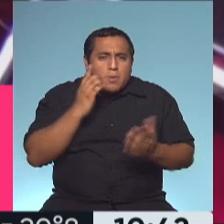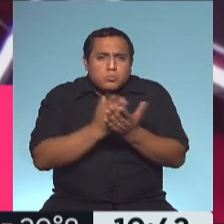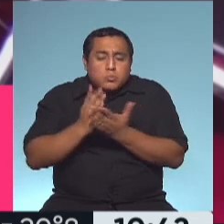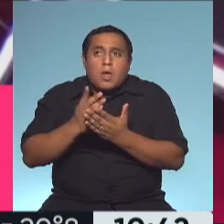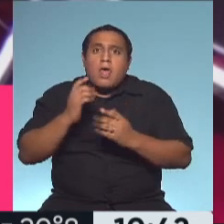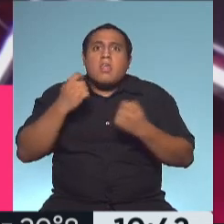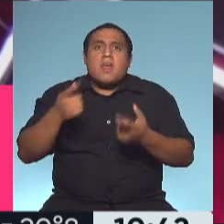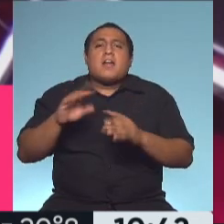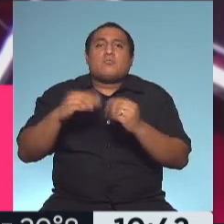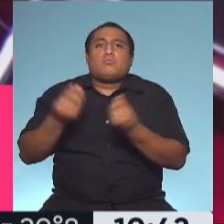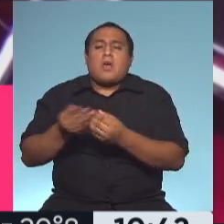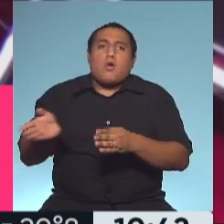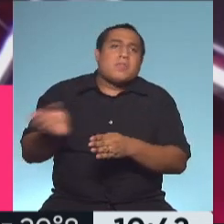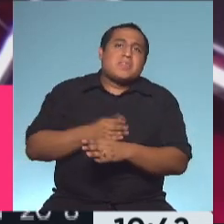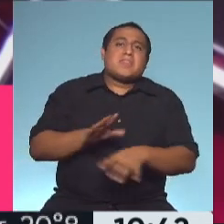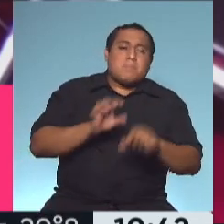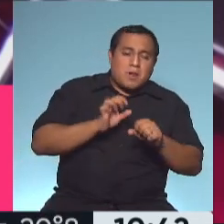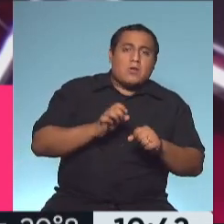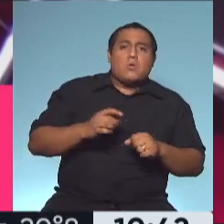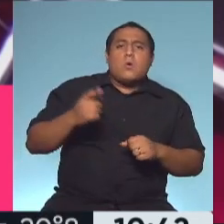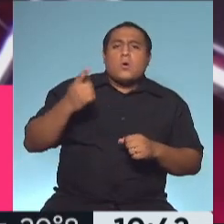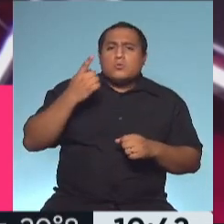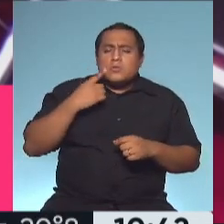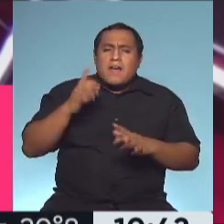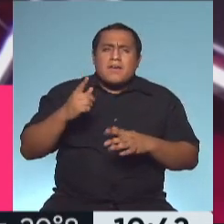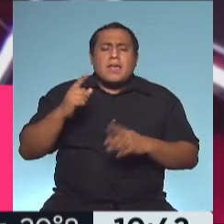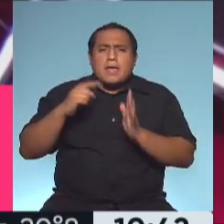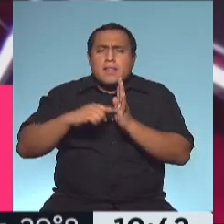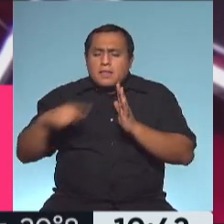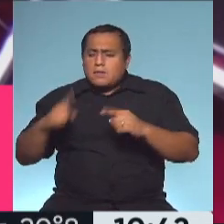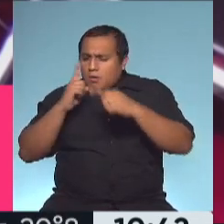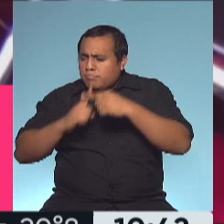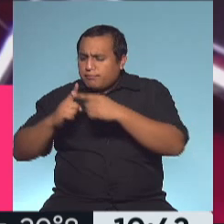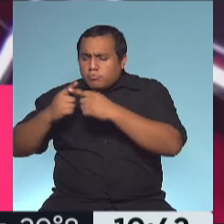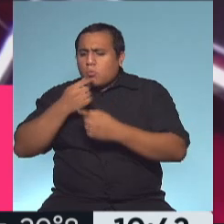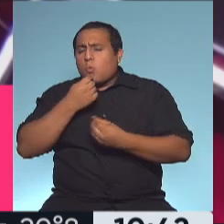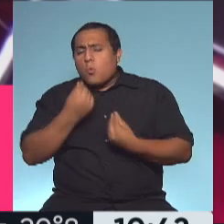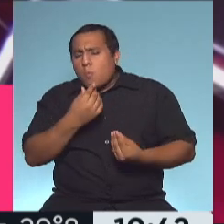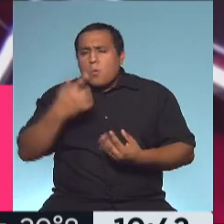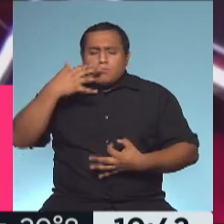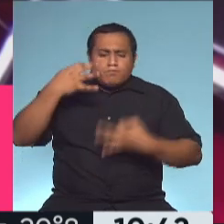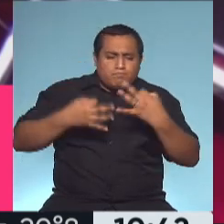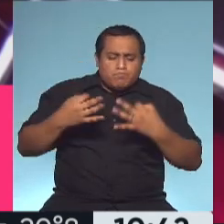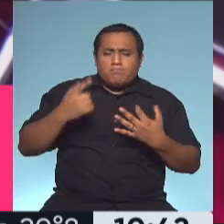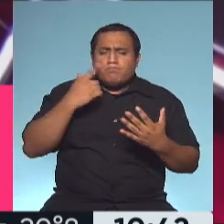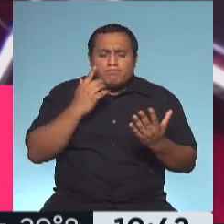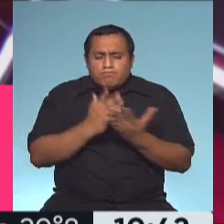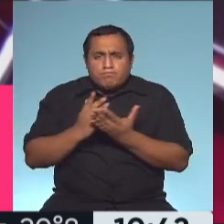matemáticos, simulaciones matemáticos, análisis de todo tipo numérico para poder